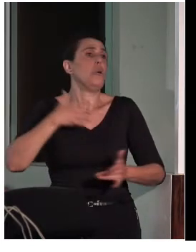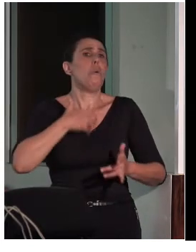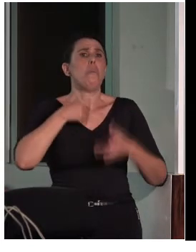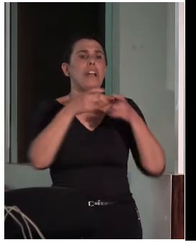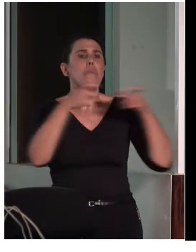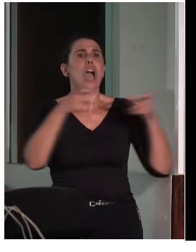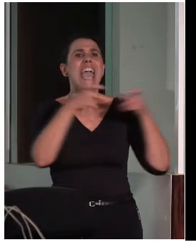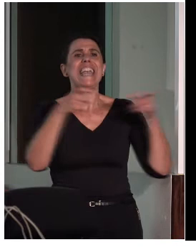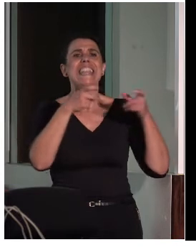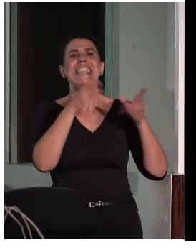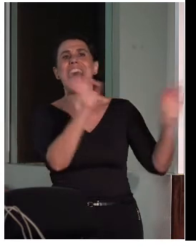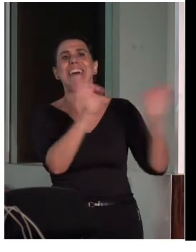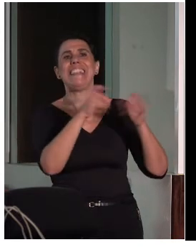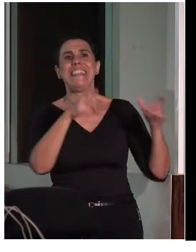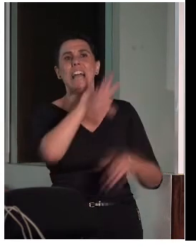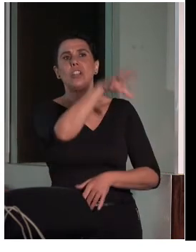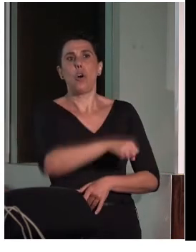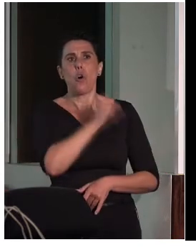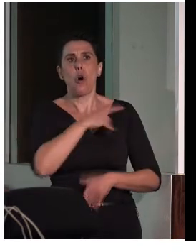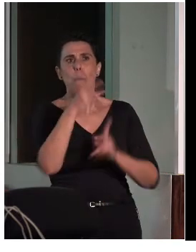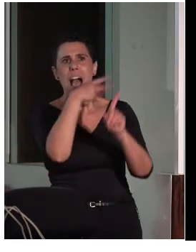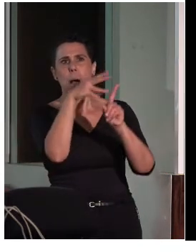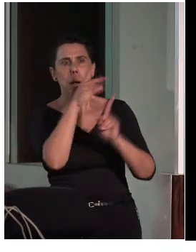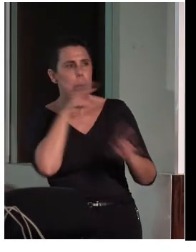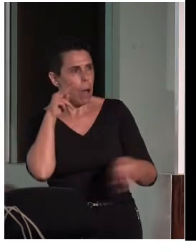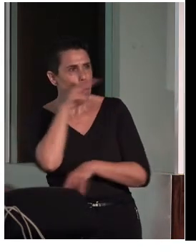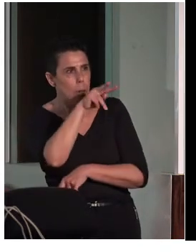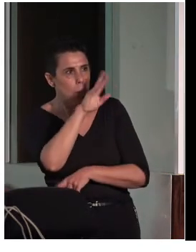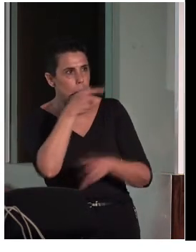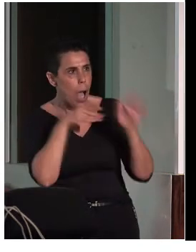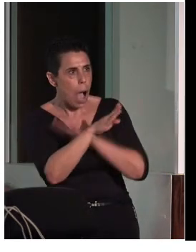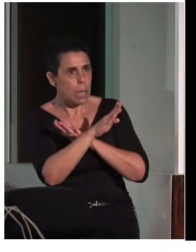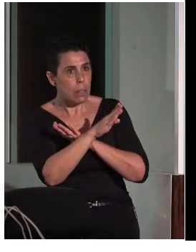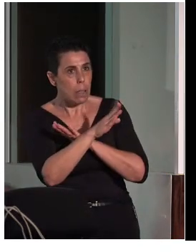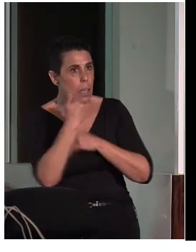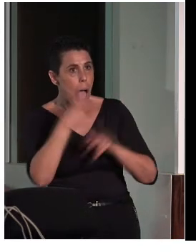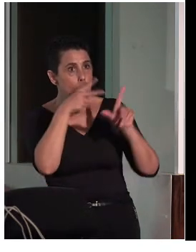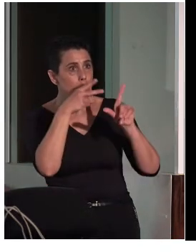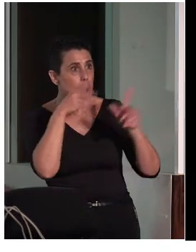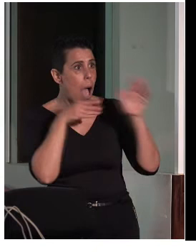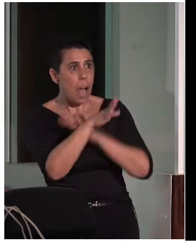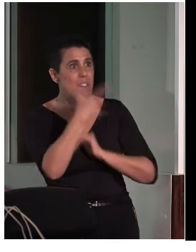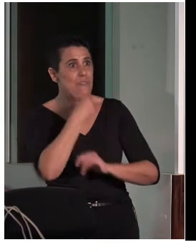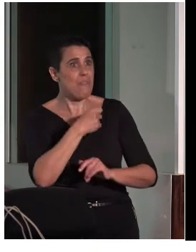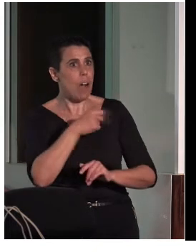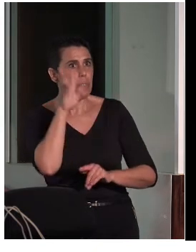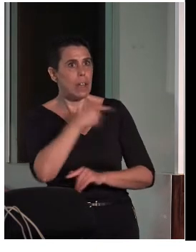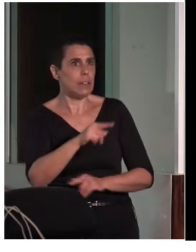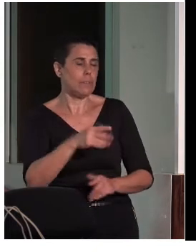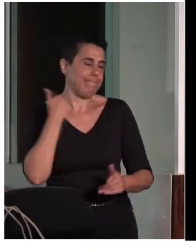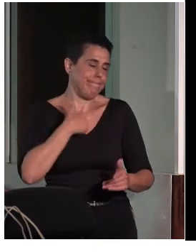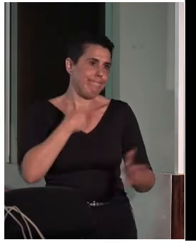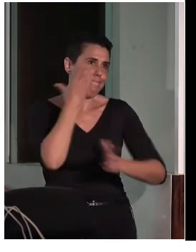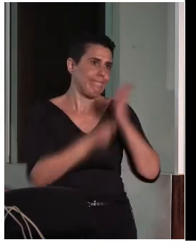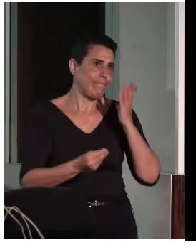entrada de un teatro y entrar en la página web, si esa página web no es accesible, pues ya empezamos a que ese pequeño eslabón de la